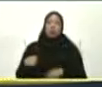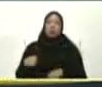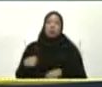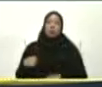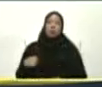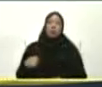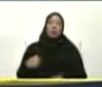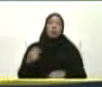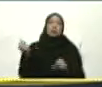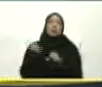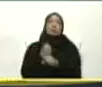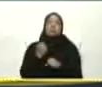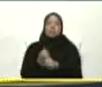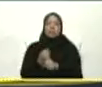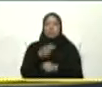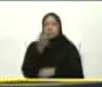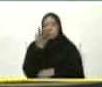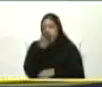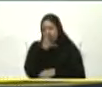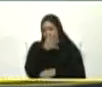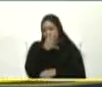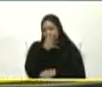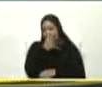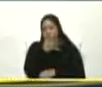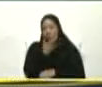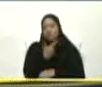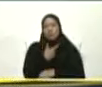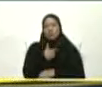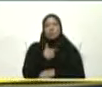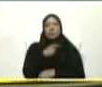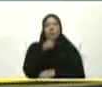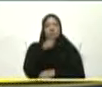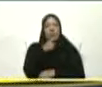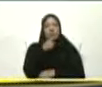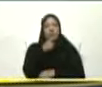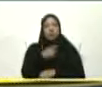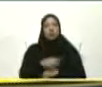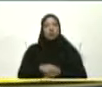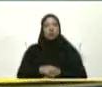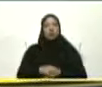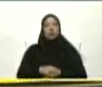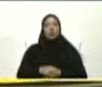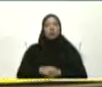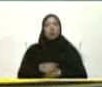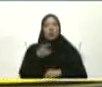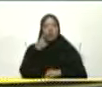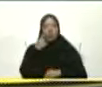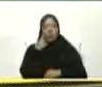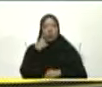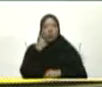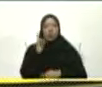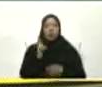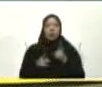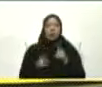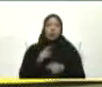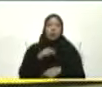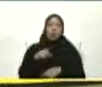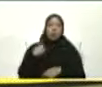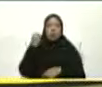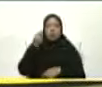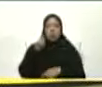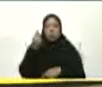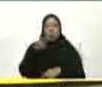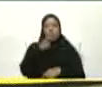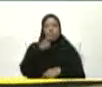cabeza Bromista Todo el tiempo Entonces yo le dije Y les pregunté En broma Miren Díganme algo Entonces yo creía Que le iba a